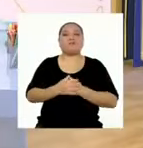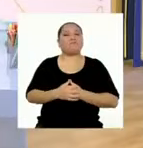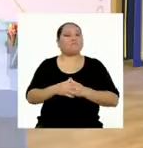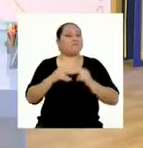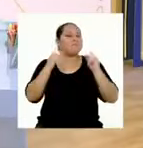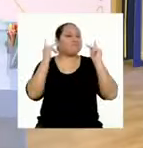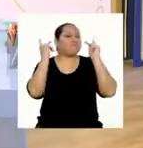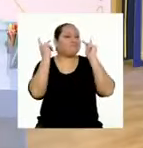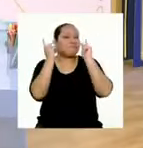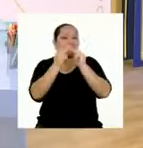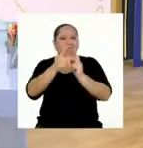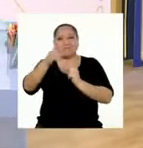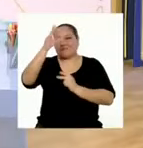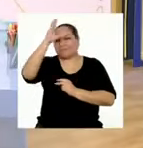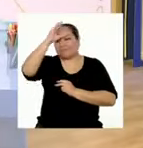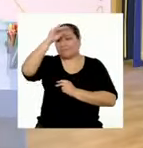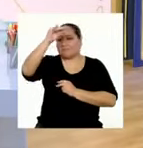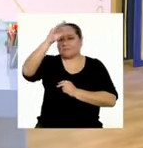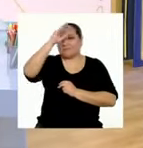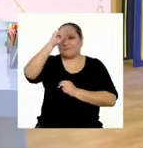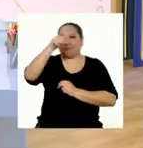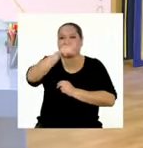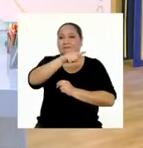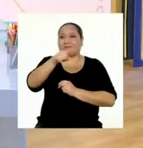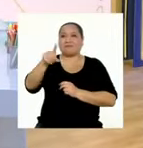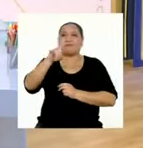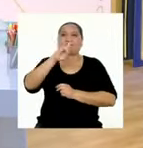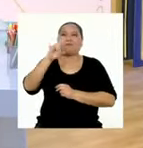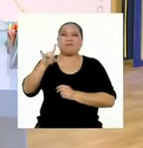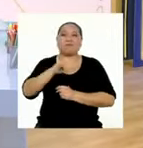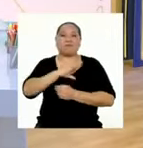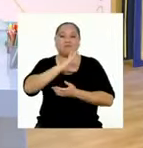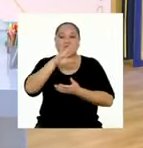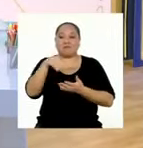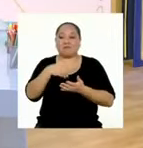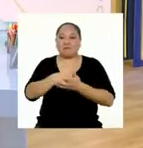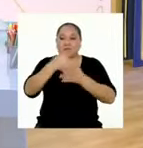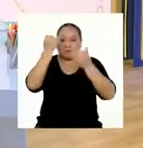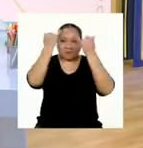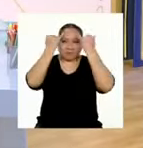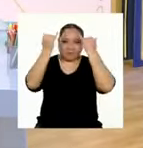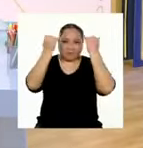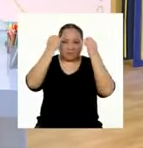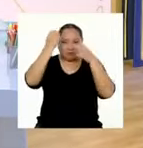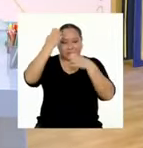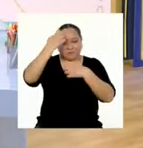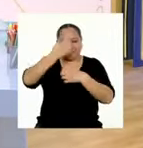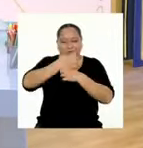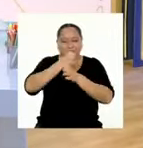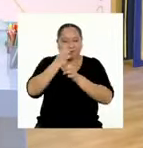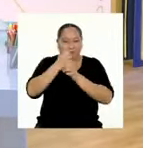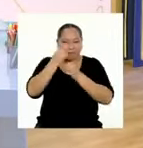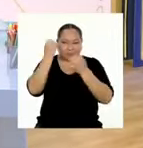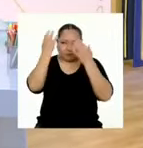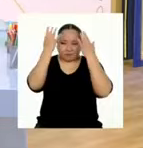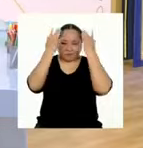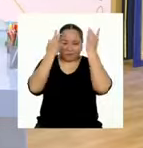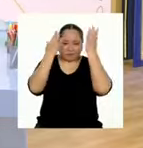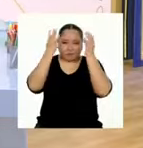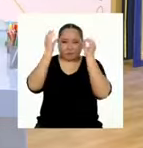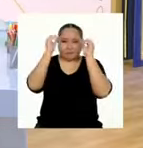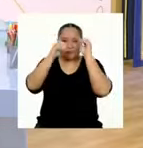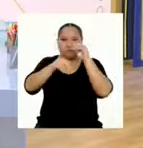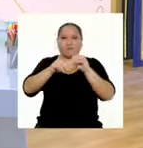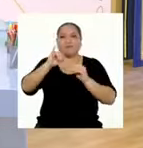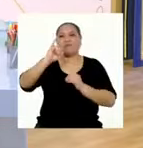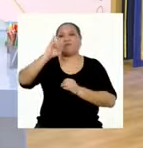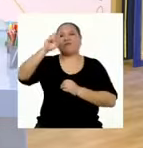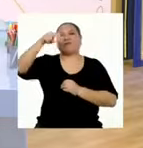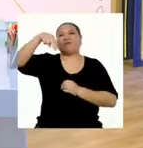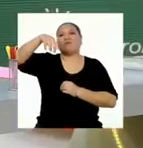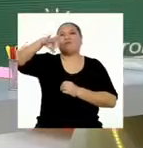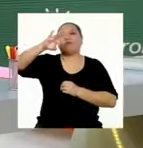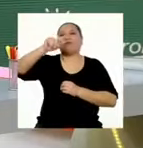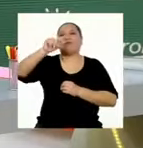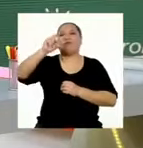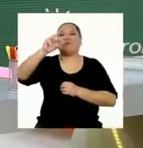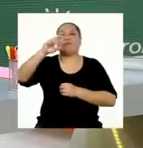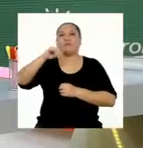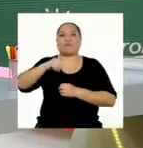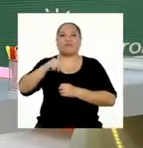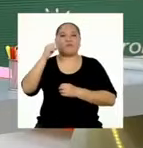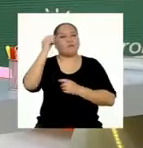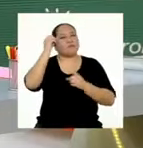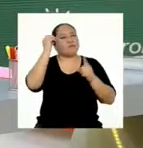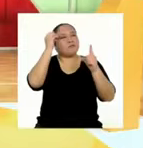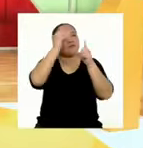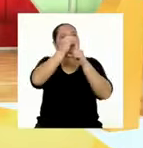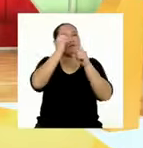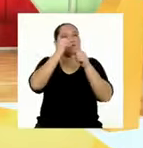¡Excelente, chicas y chicos! Han utilizado todas sus capacidades y su creatividad para hacer infografías únicas. Que buscan un propósito de